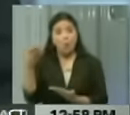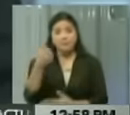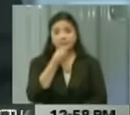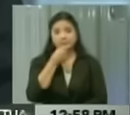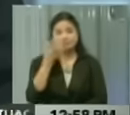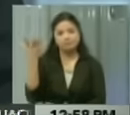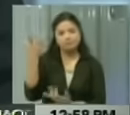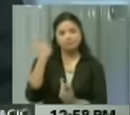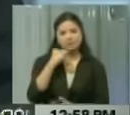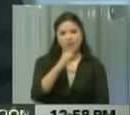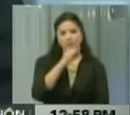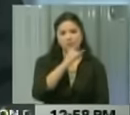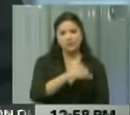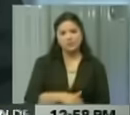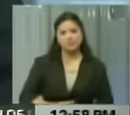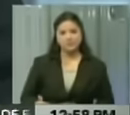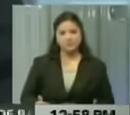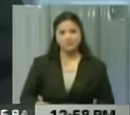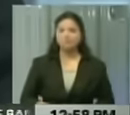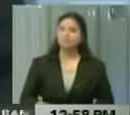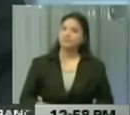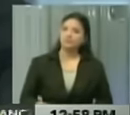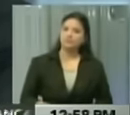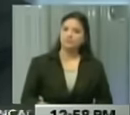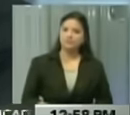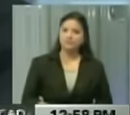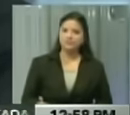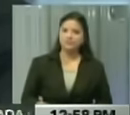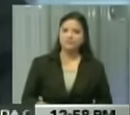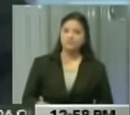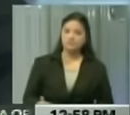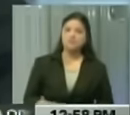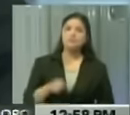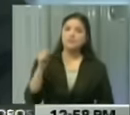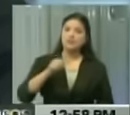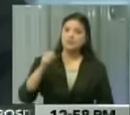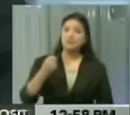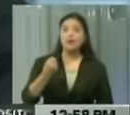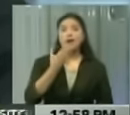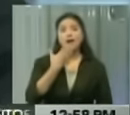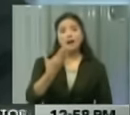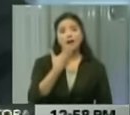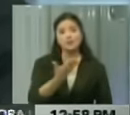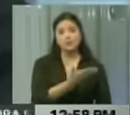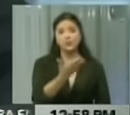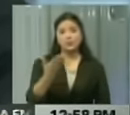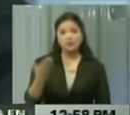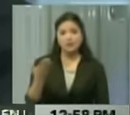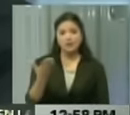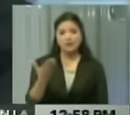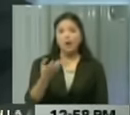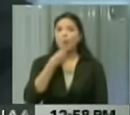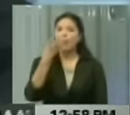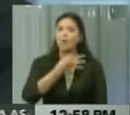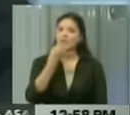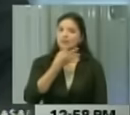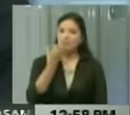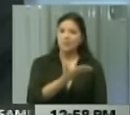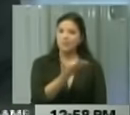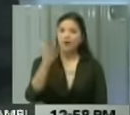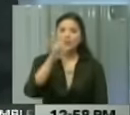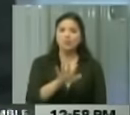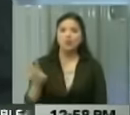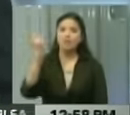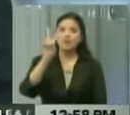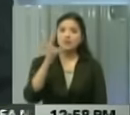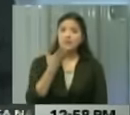y nos trae los detalles. Adelante, Alexander, cuéntanos. A ti, Michel. Muchísimas gracias, muchísimas gracias, Anabel. Muy buenas tardes para toda Venezuela.